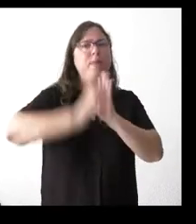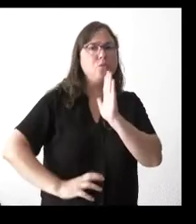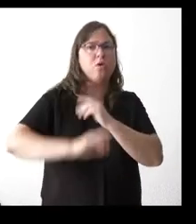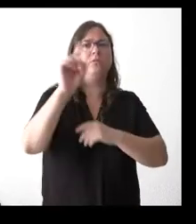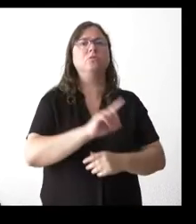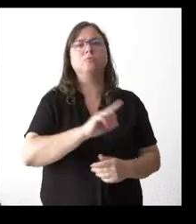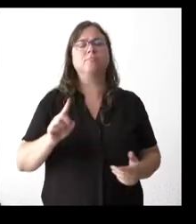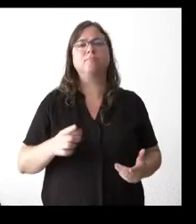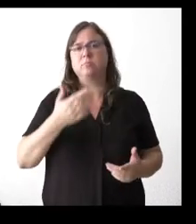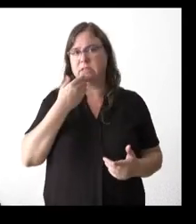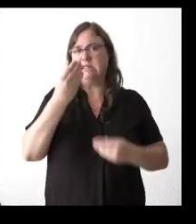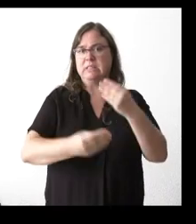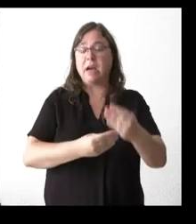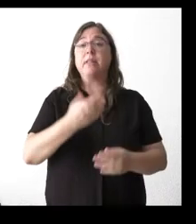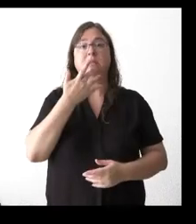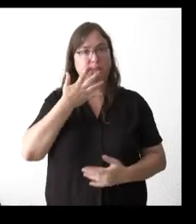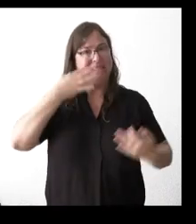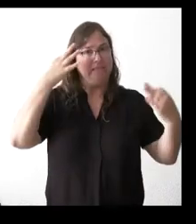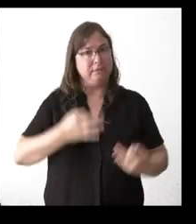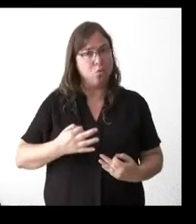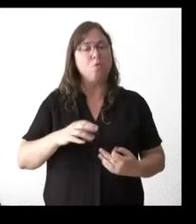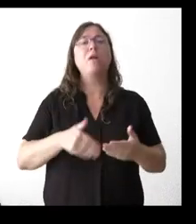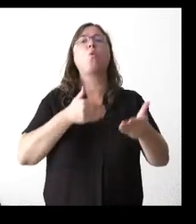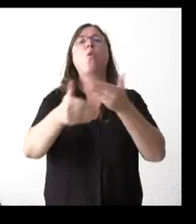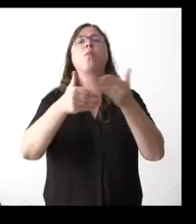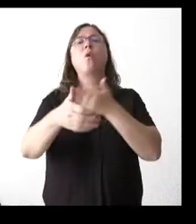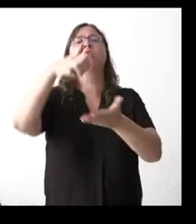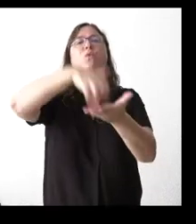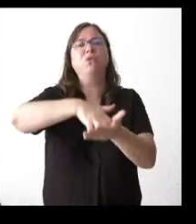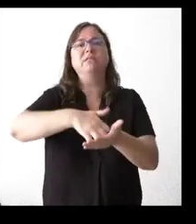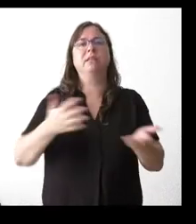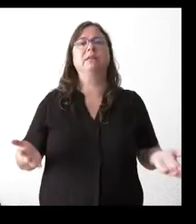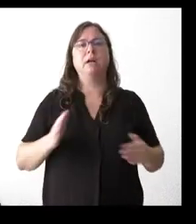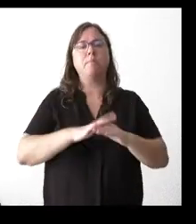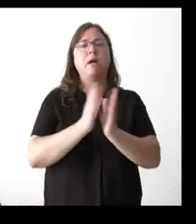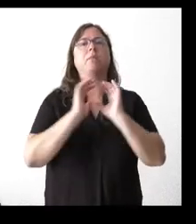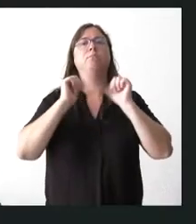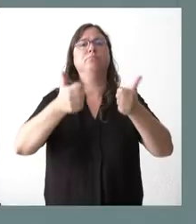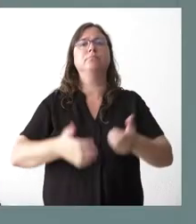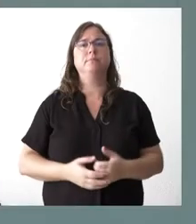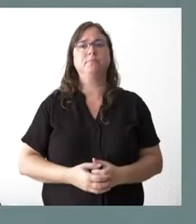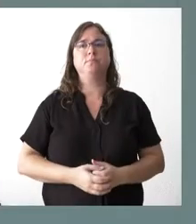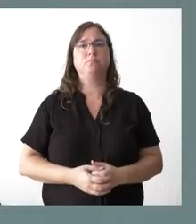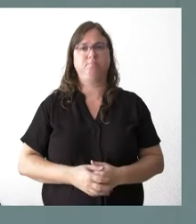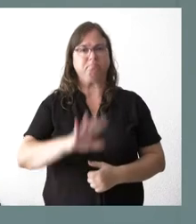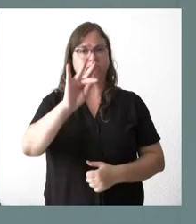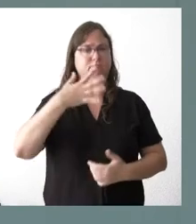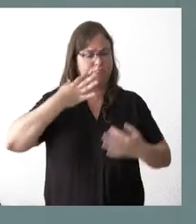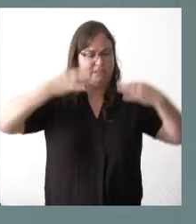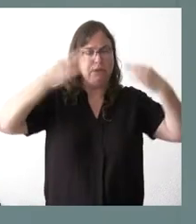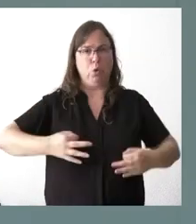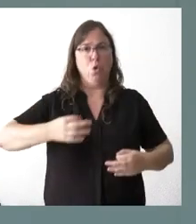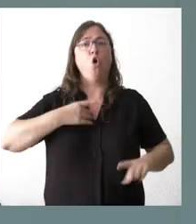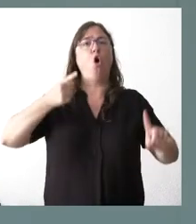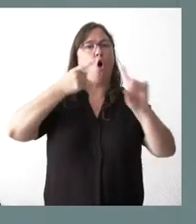a incorporar y, si es así, en qué fechas y manejan fechas para la aplicación. Pues sí, le puedo garantizar que nuestro objetivo